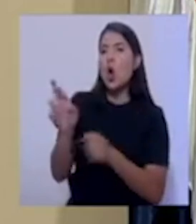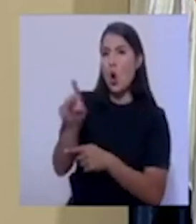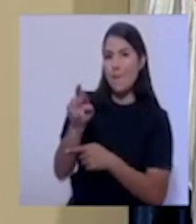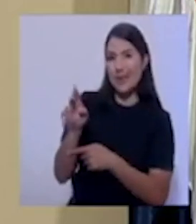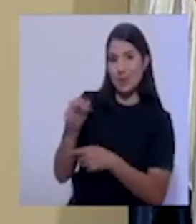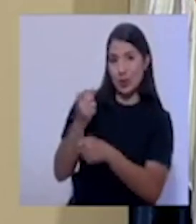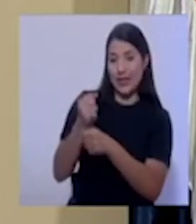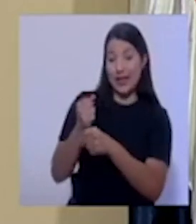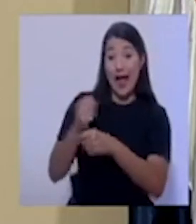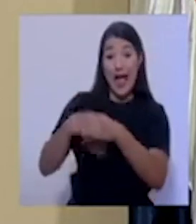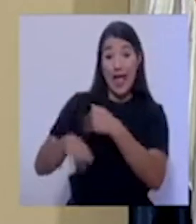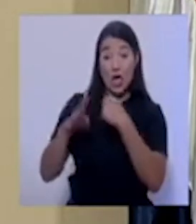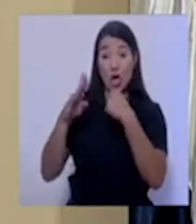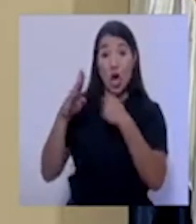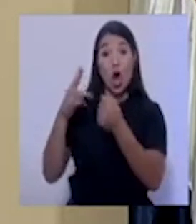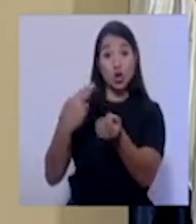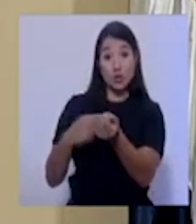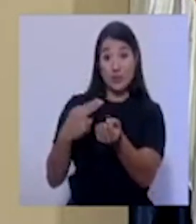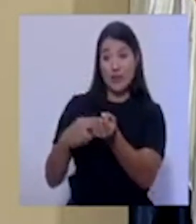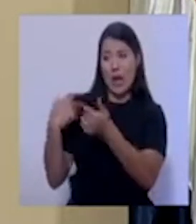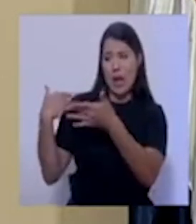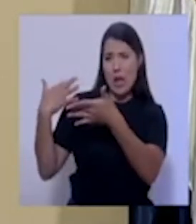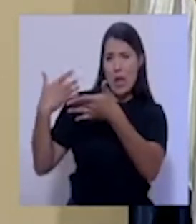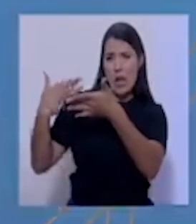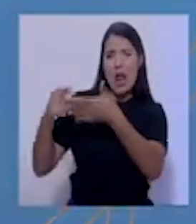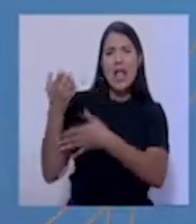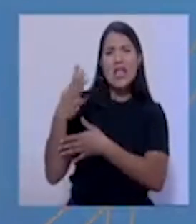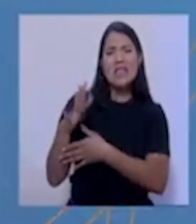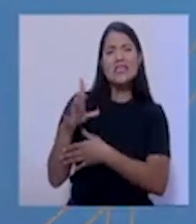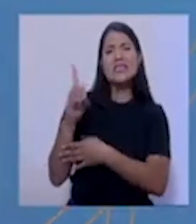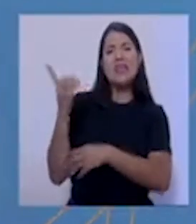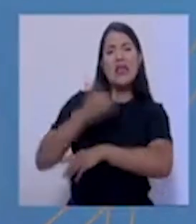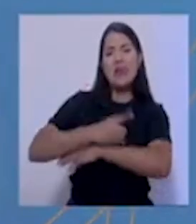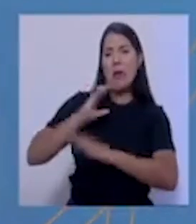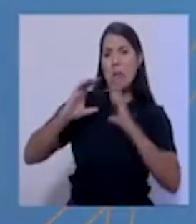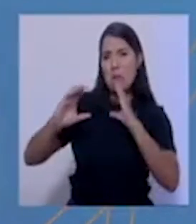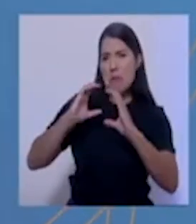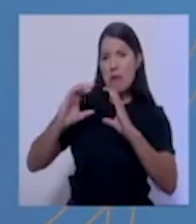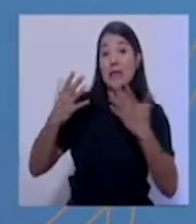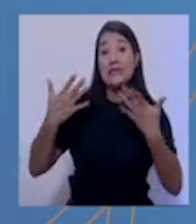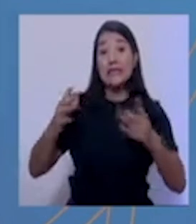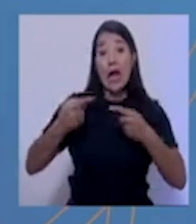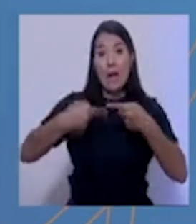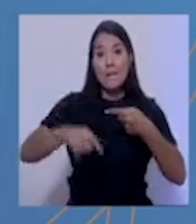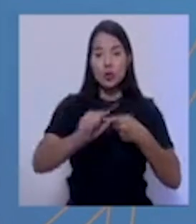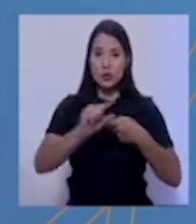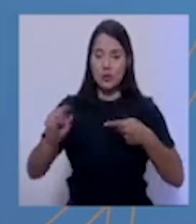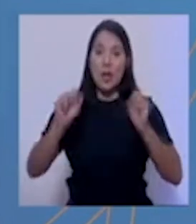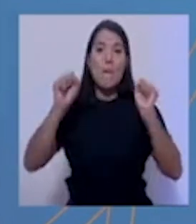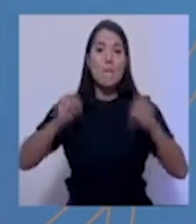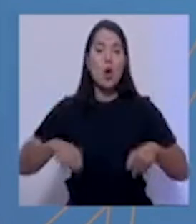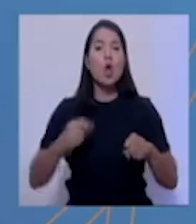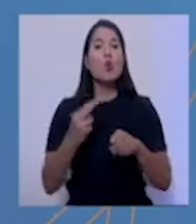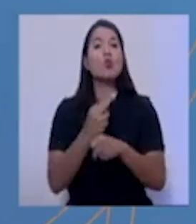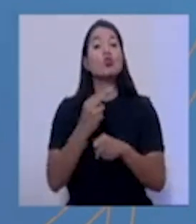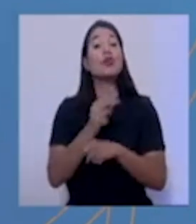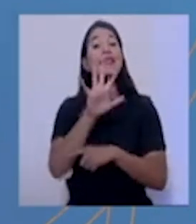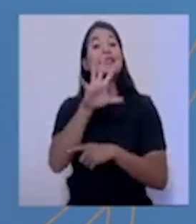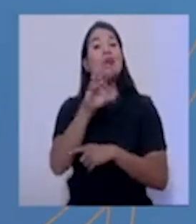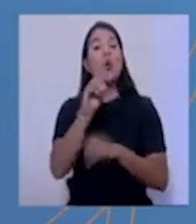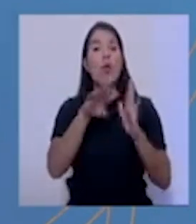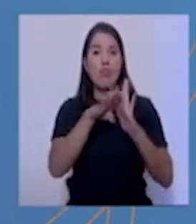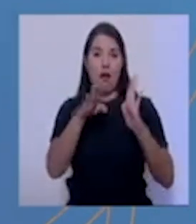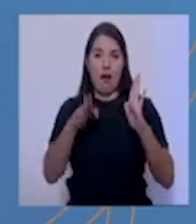satisfacción les podemos decir que a partir de la próxima semana ya se van a poder utilizar inicialmente 50 de estas camas.